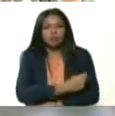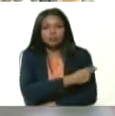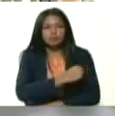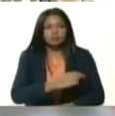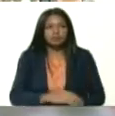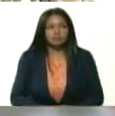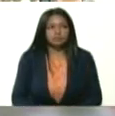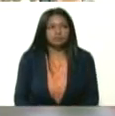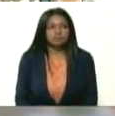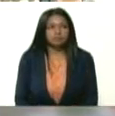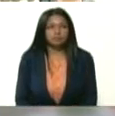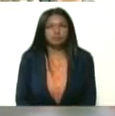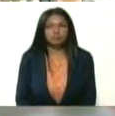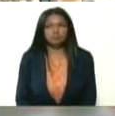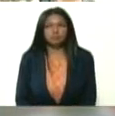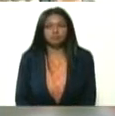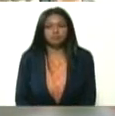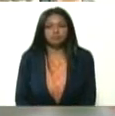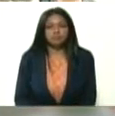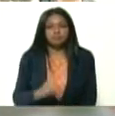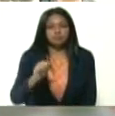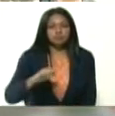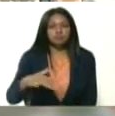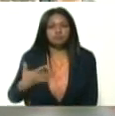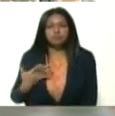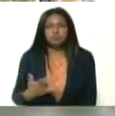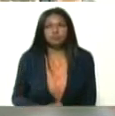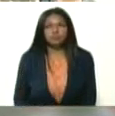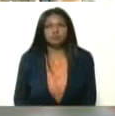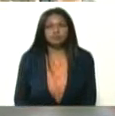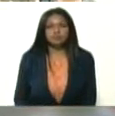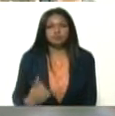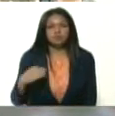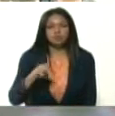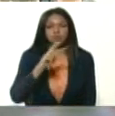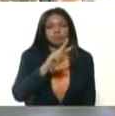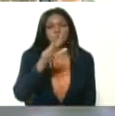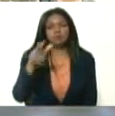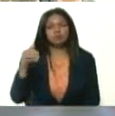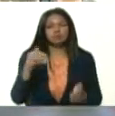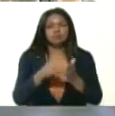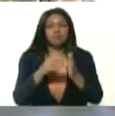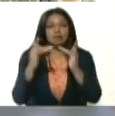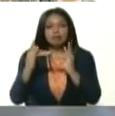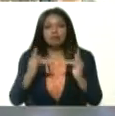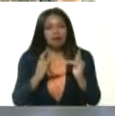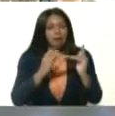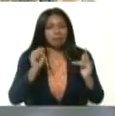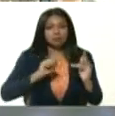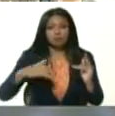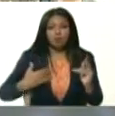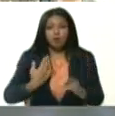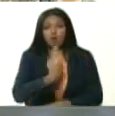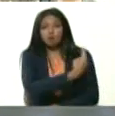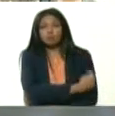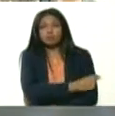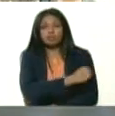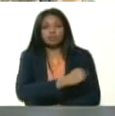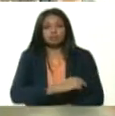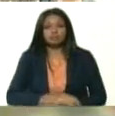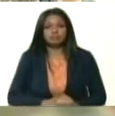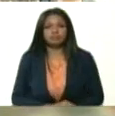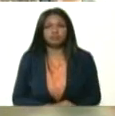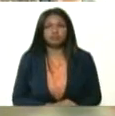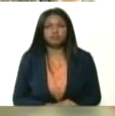100%, 100%. Podemos. Tenemos 23.500 camas y apenas tenemos